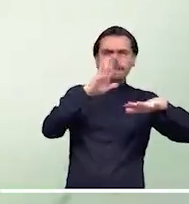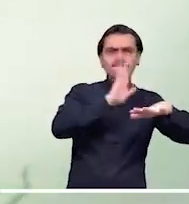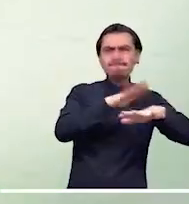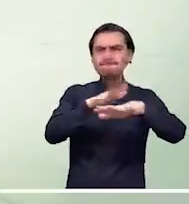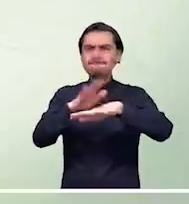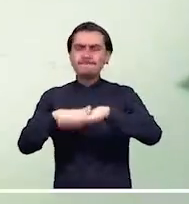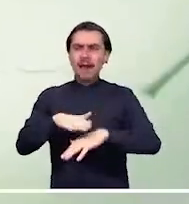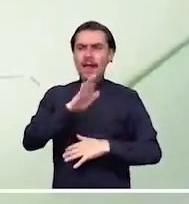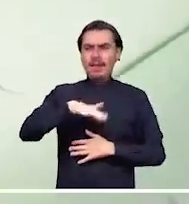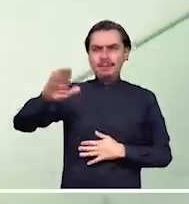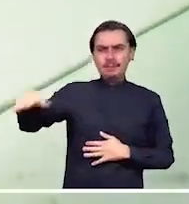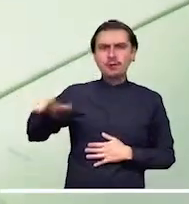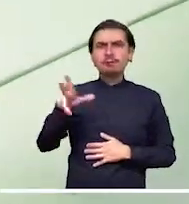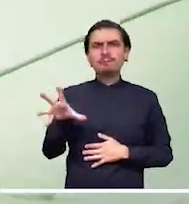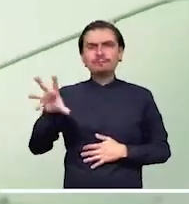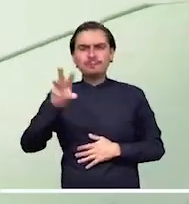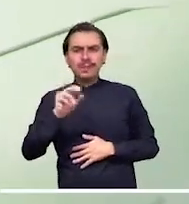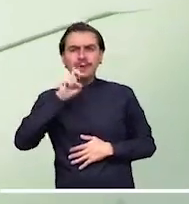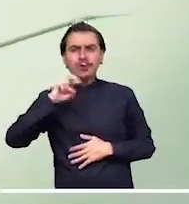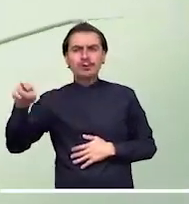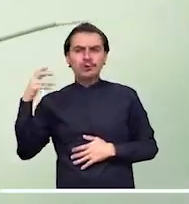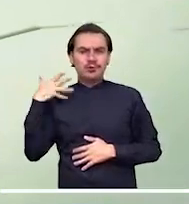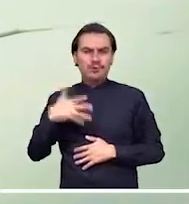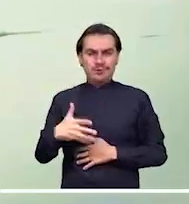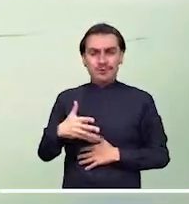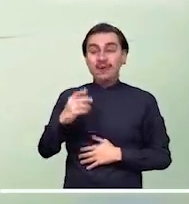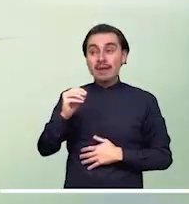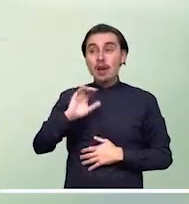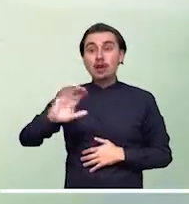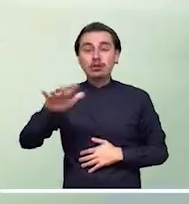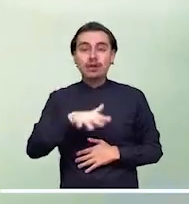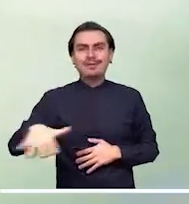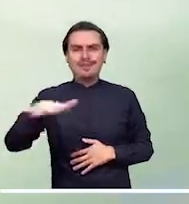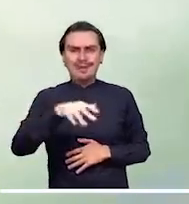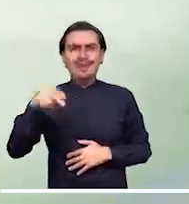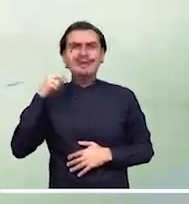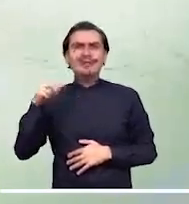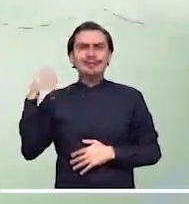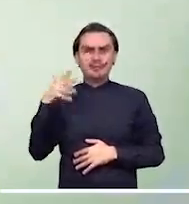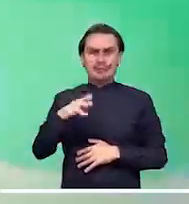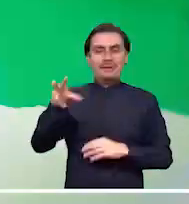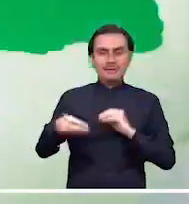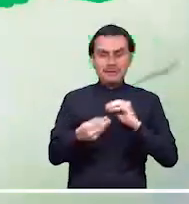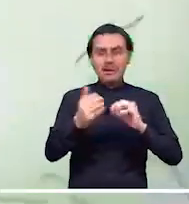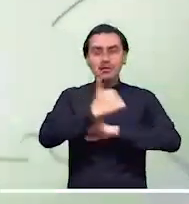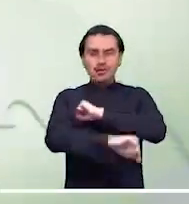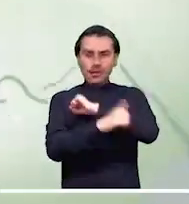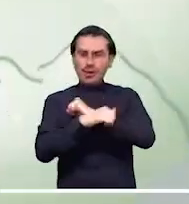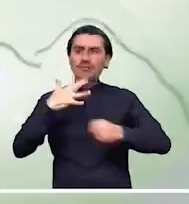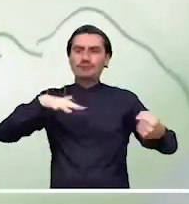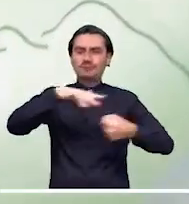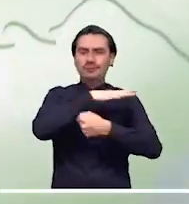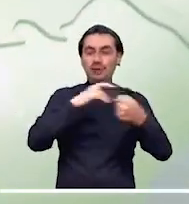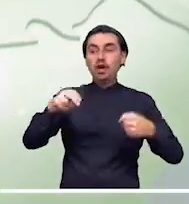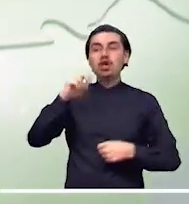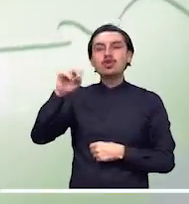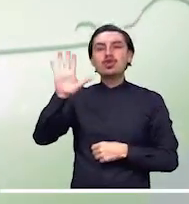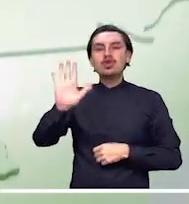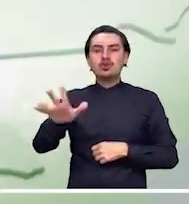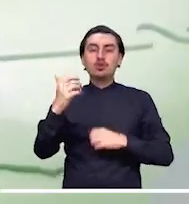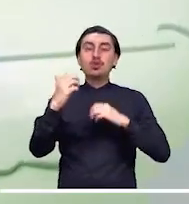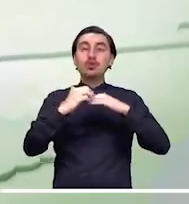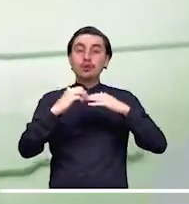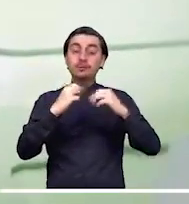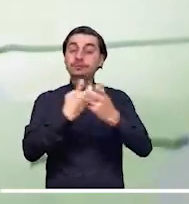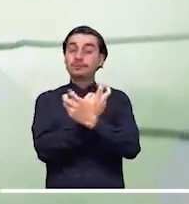con abundante nubosidad y tiempo seco, se esperan precipitaciones sobre Antioquia, Caldas y Santander. Los llanos